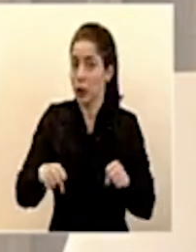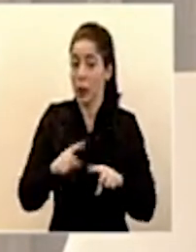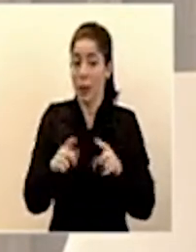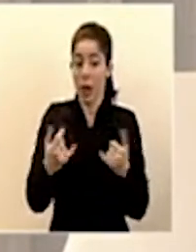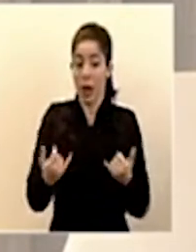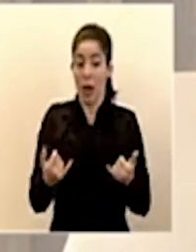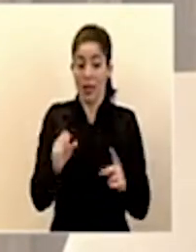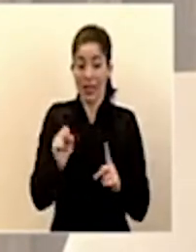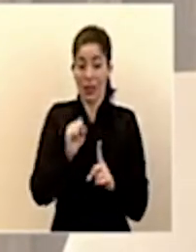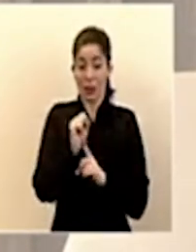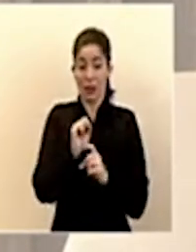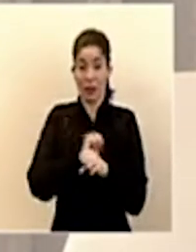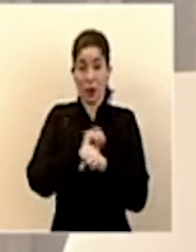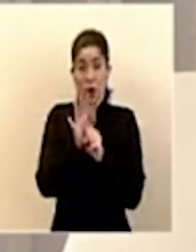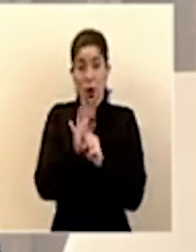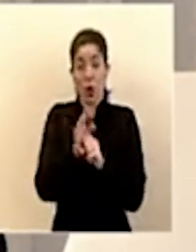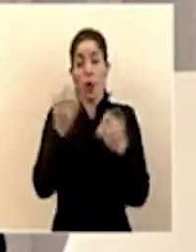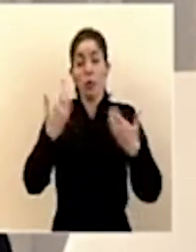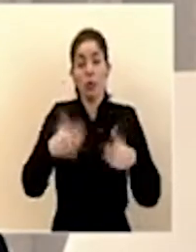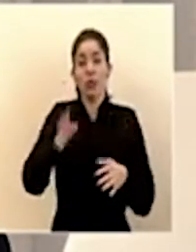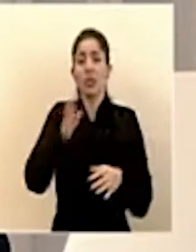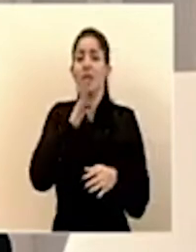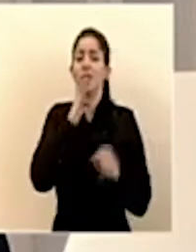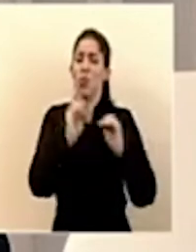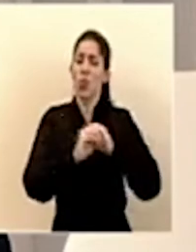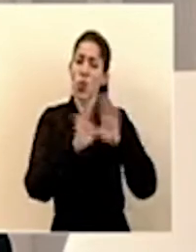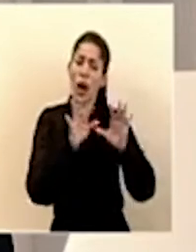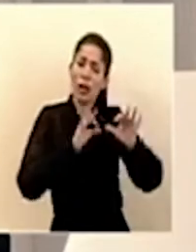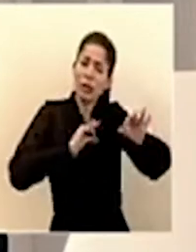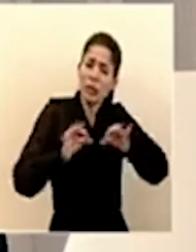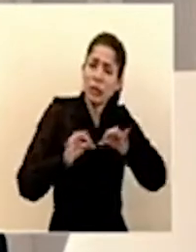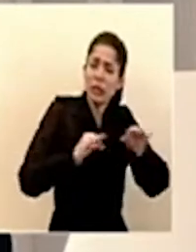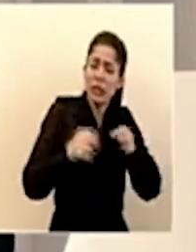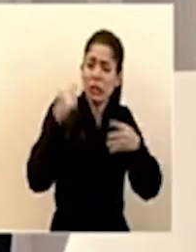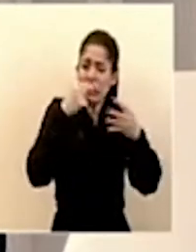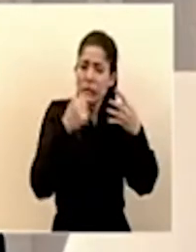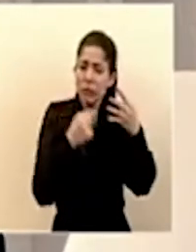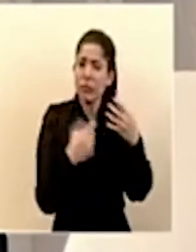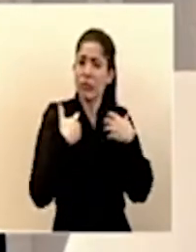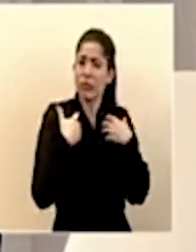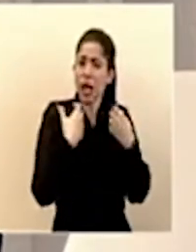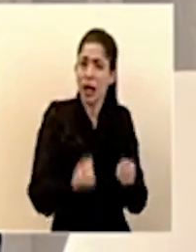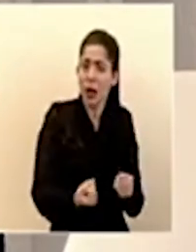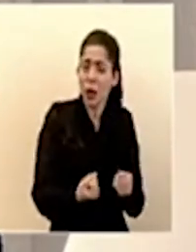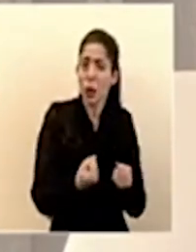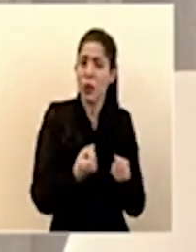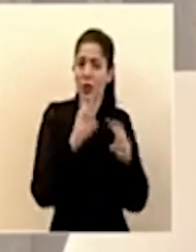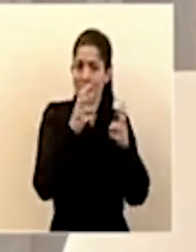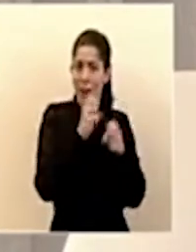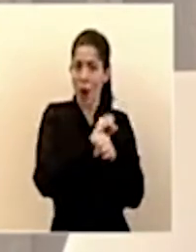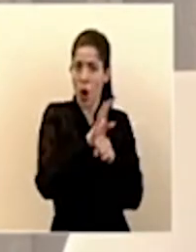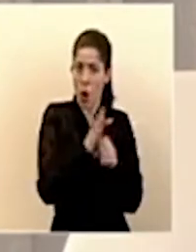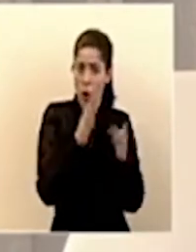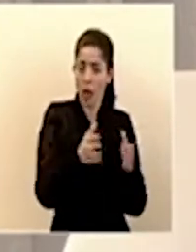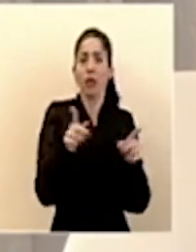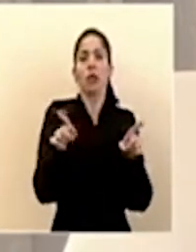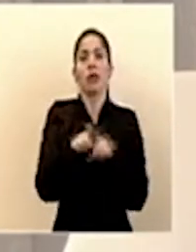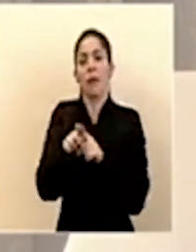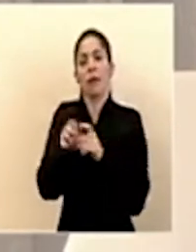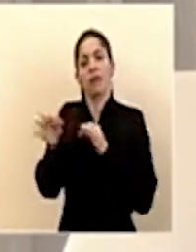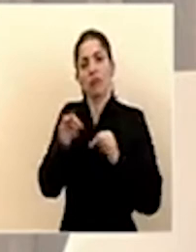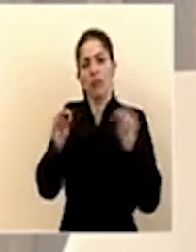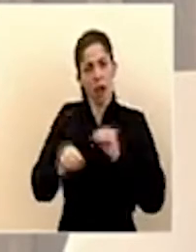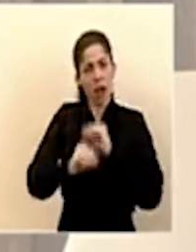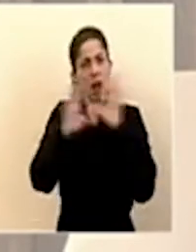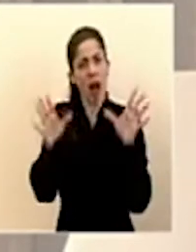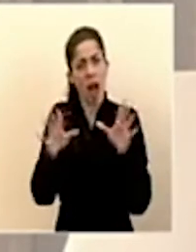contexto de COVID, así como hemos hablado con claridad en materia de sus implicaciones en salud, hablamos con claridad